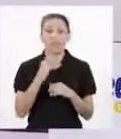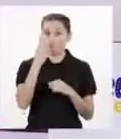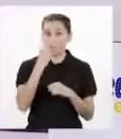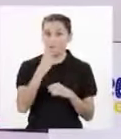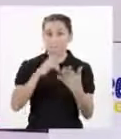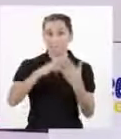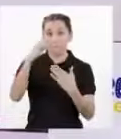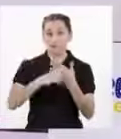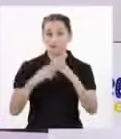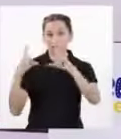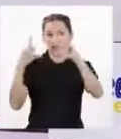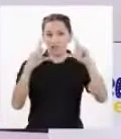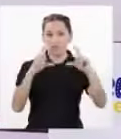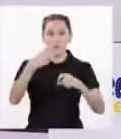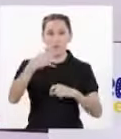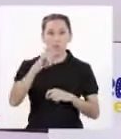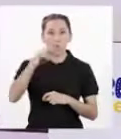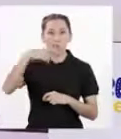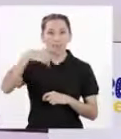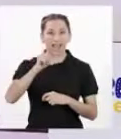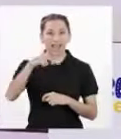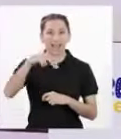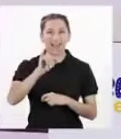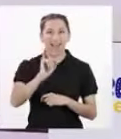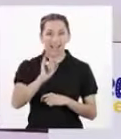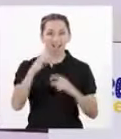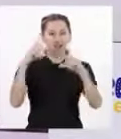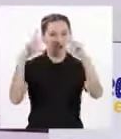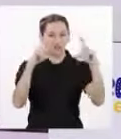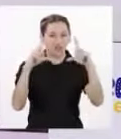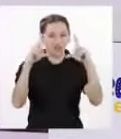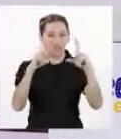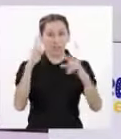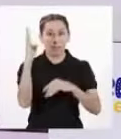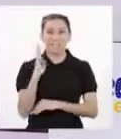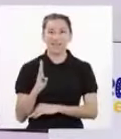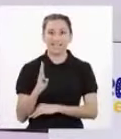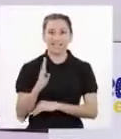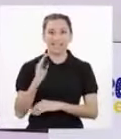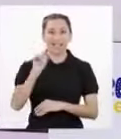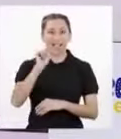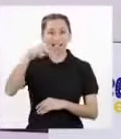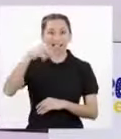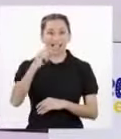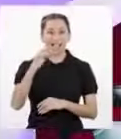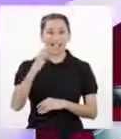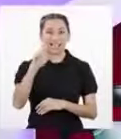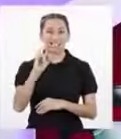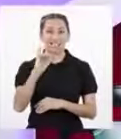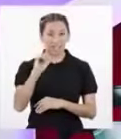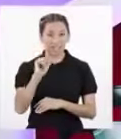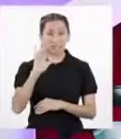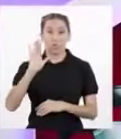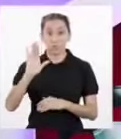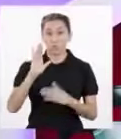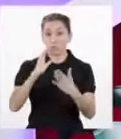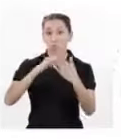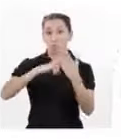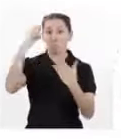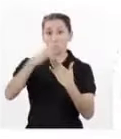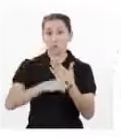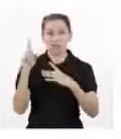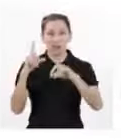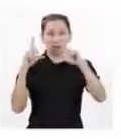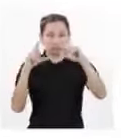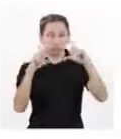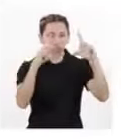proyecto fotográfico llamado Humanae? De la fotógrafa e investigadora brasileña Angélica Daz En su proyecto, Angélica